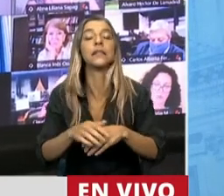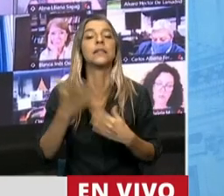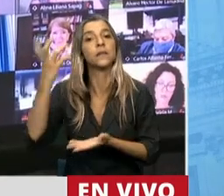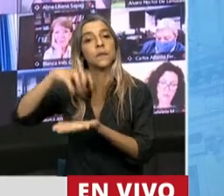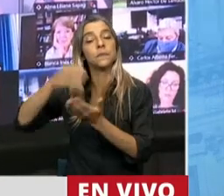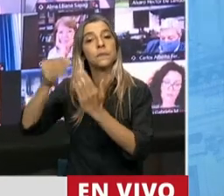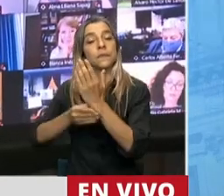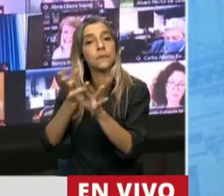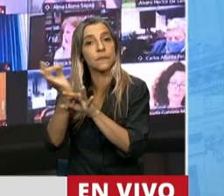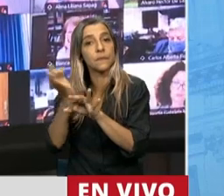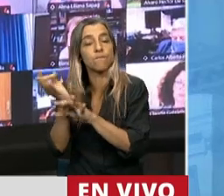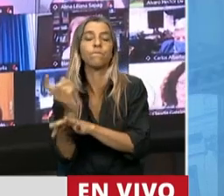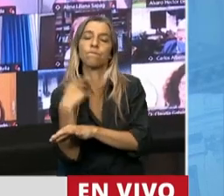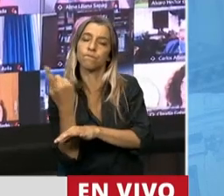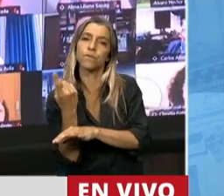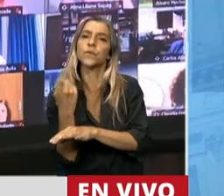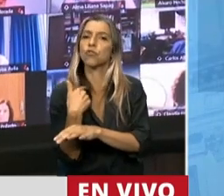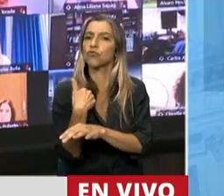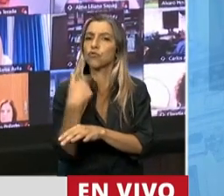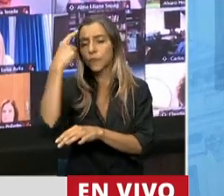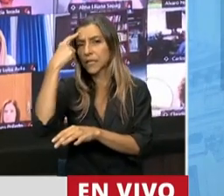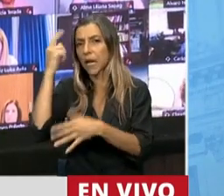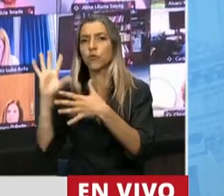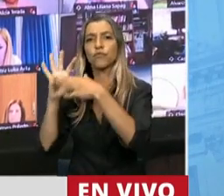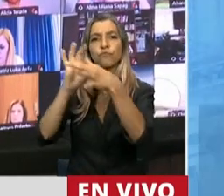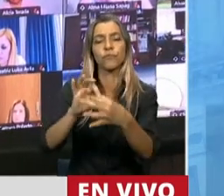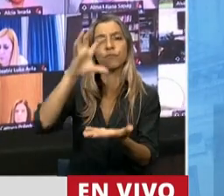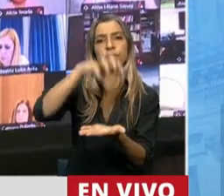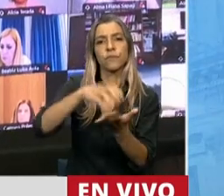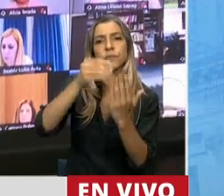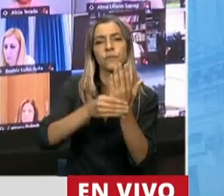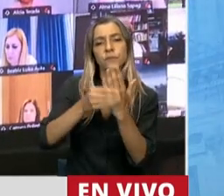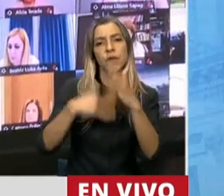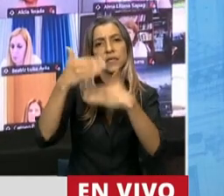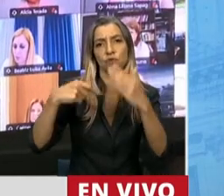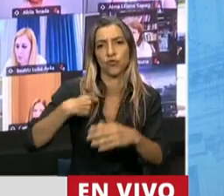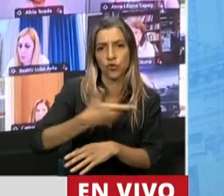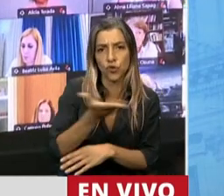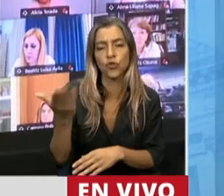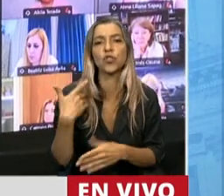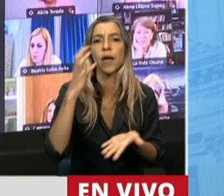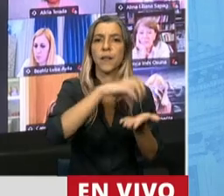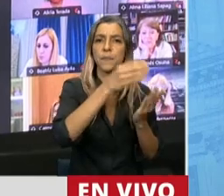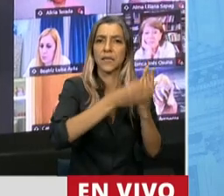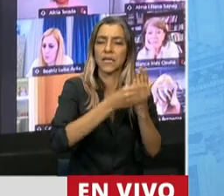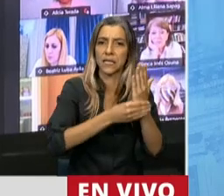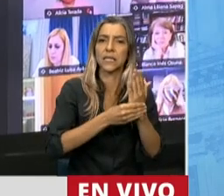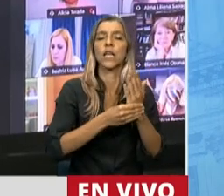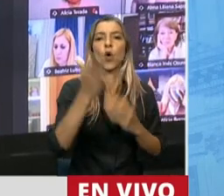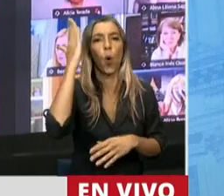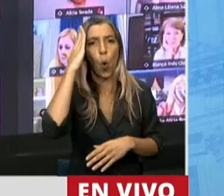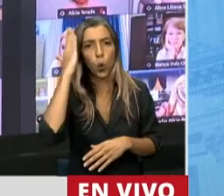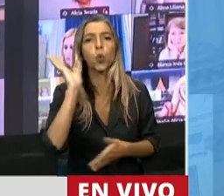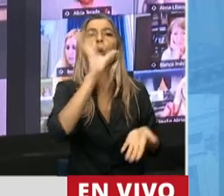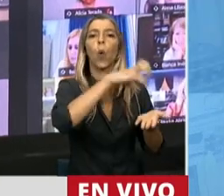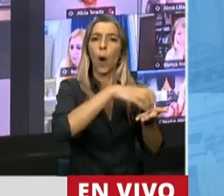estamos planteando que trabaje con el Ministerio de Desarrollo Social, con el Ministerio de Cultura, con el Ministerio de Salud. Estamos haciendo